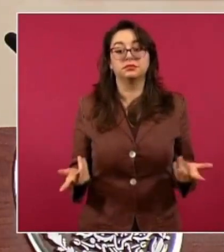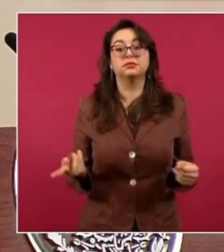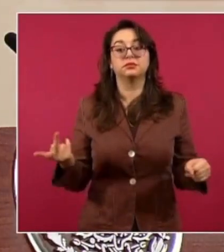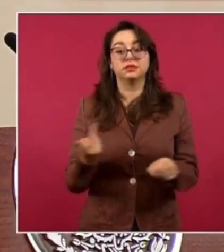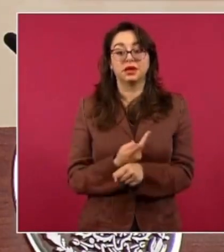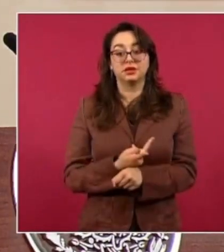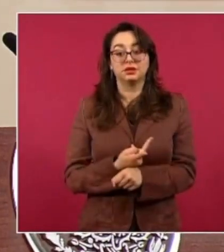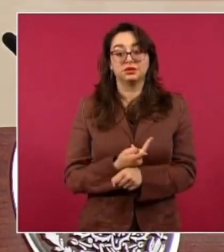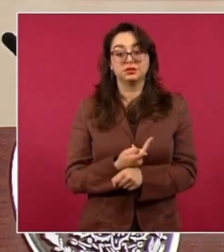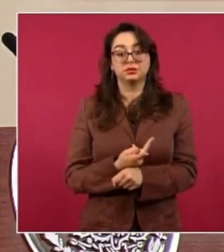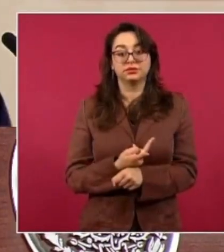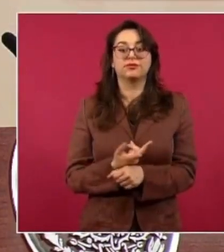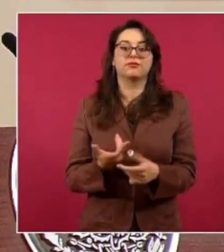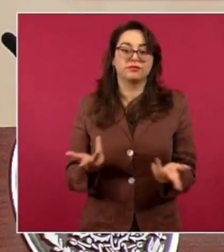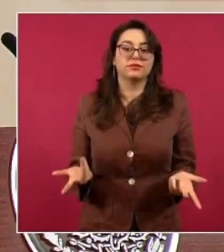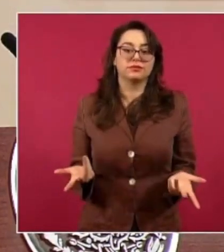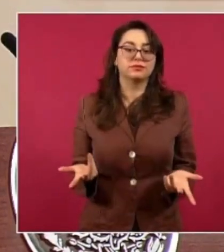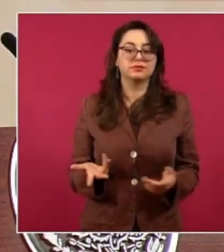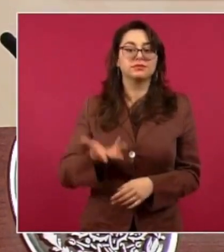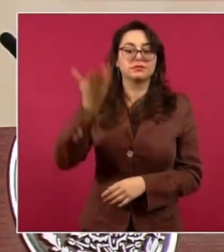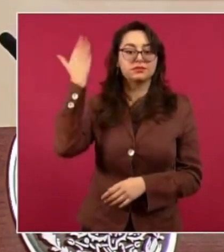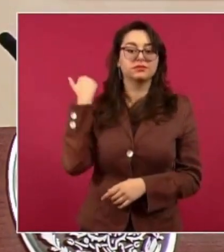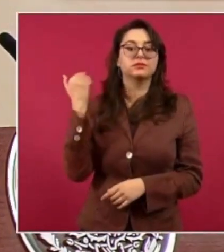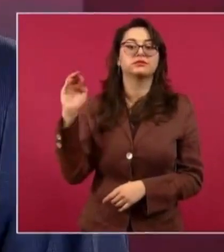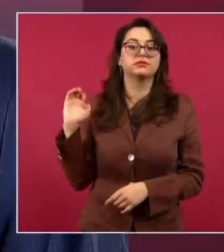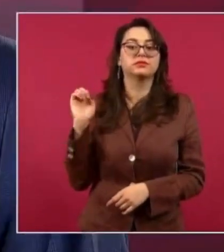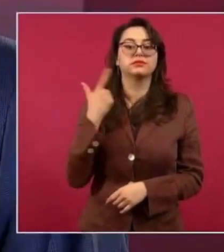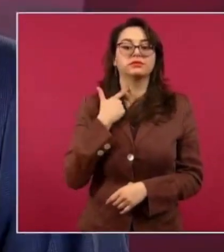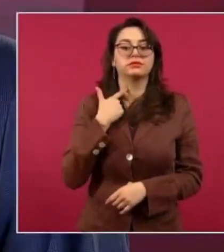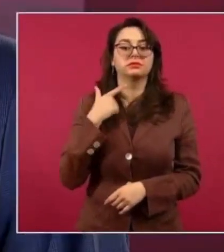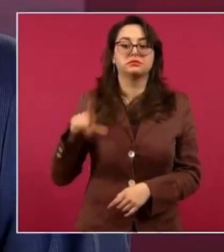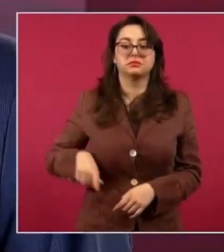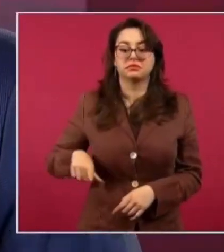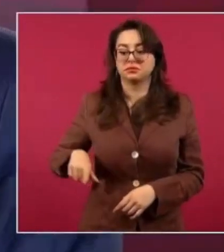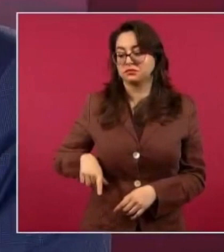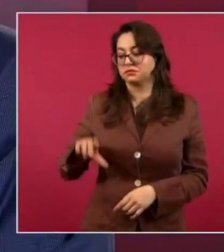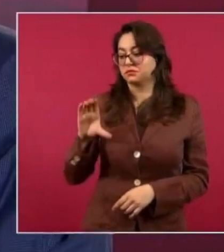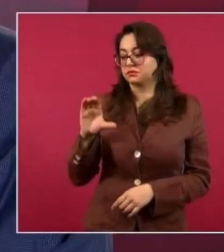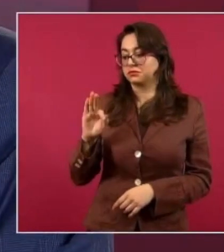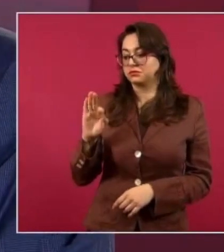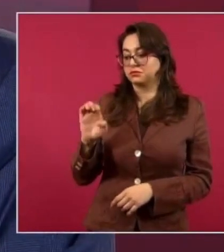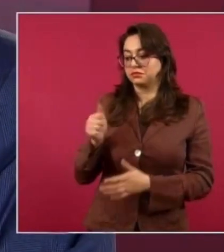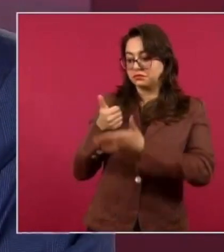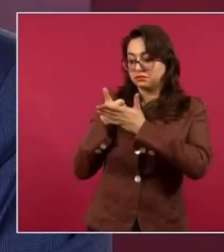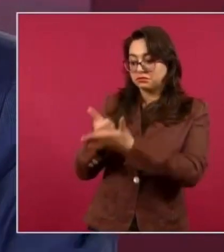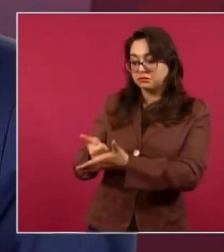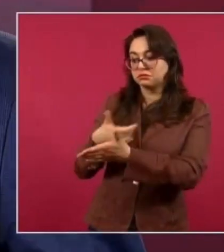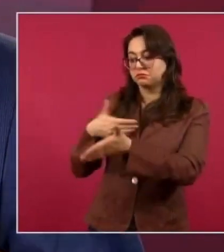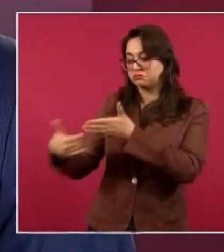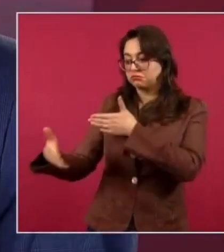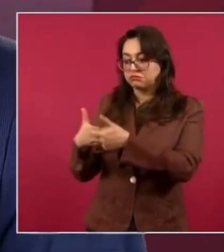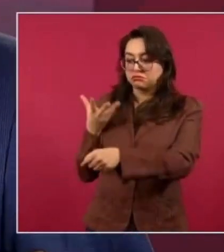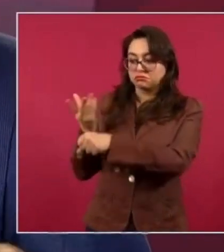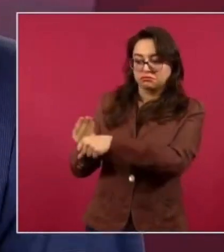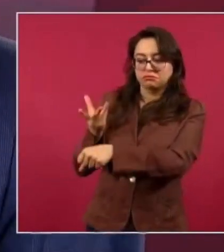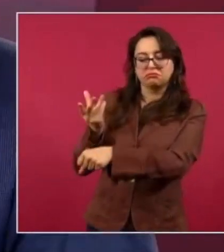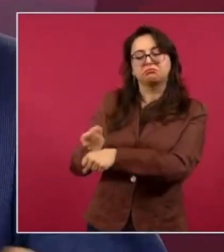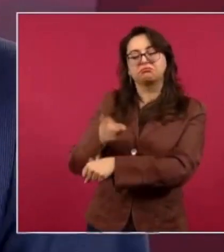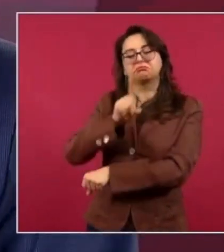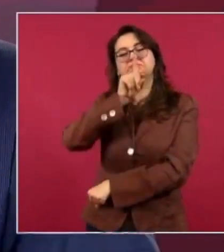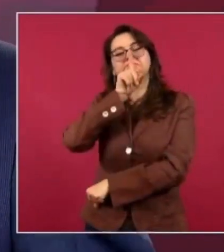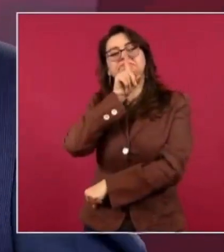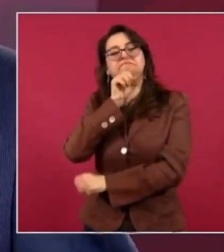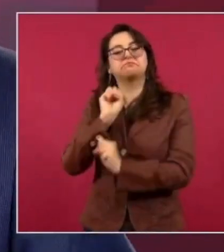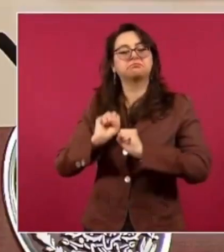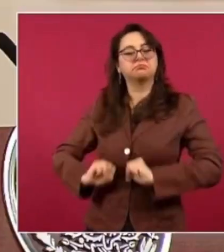Porque lo que querían era que las plantas de la Comisión Federal